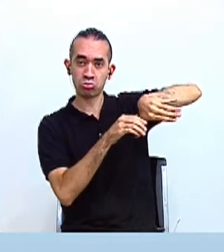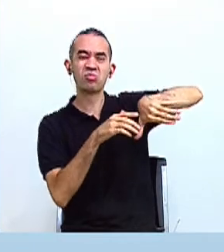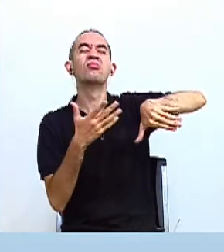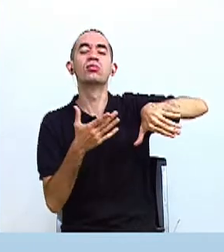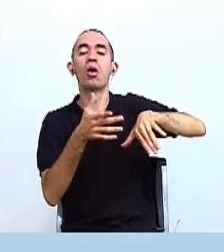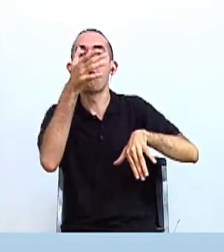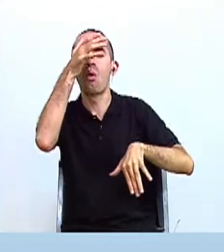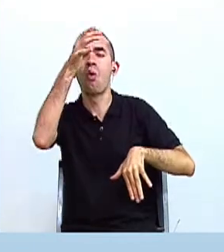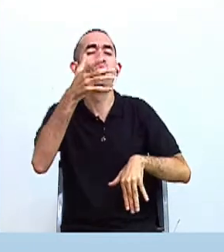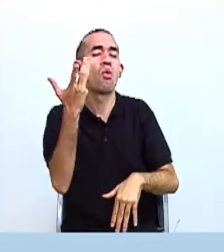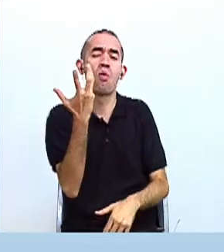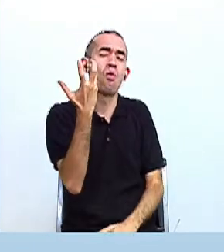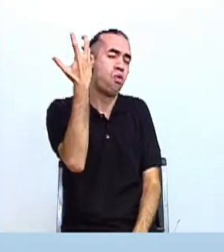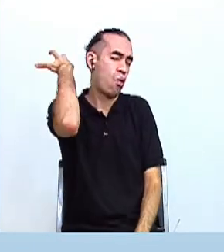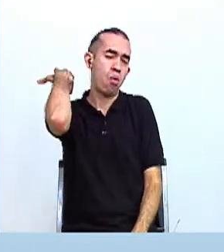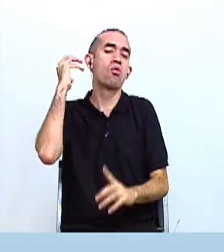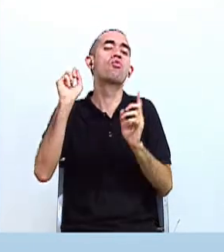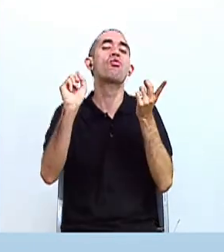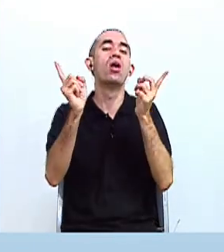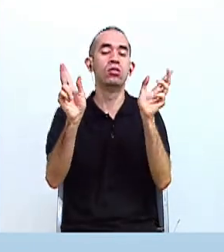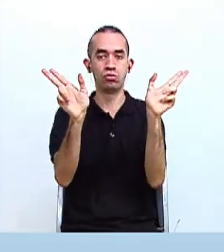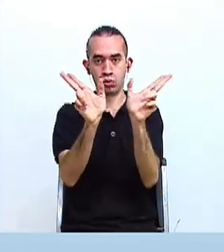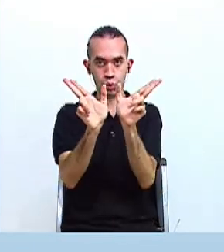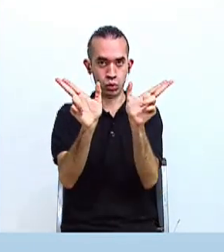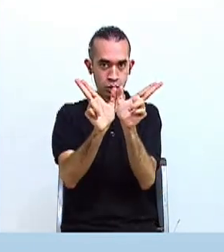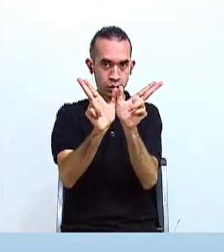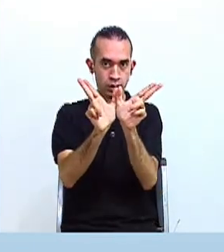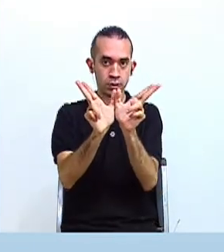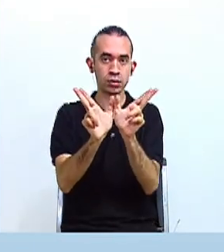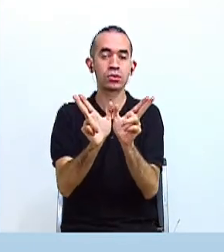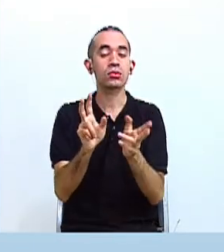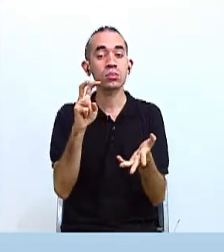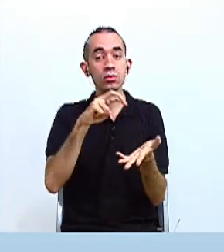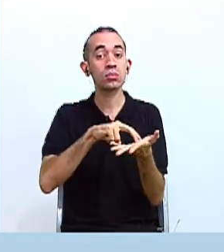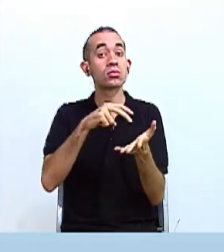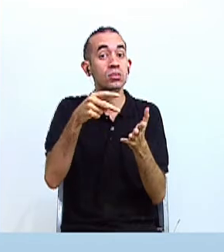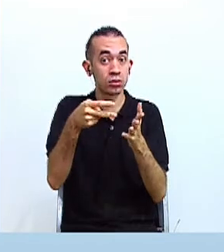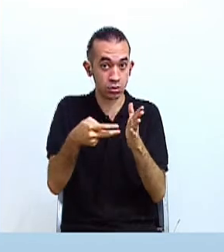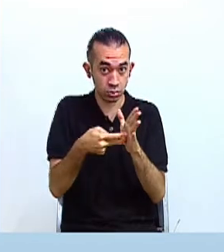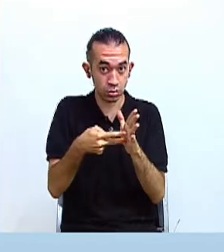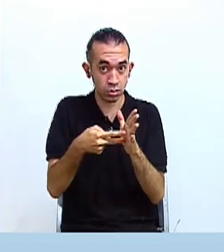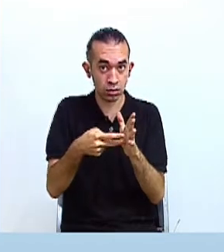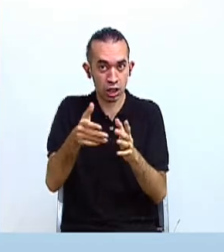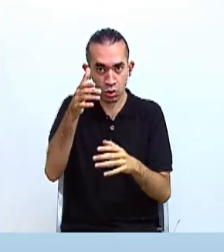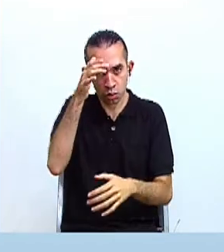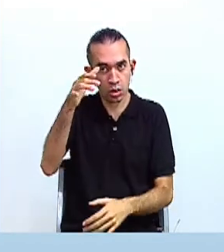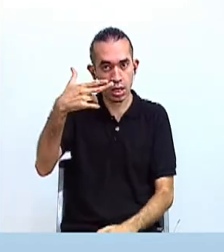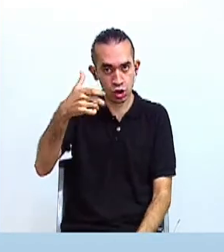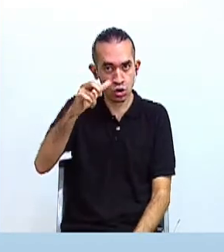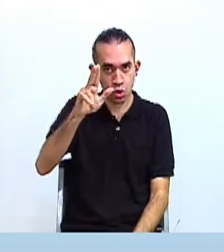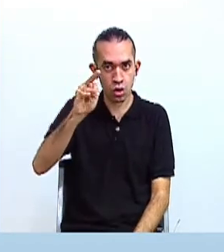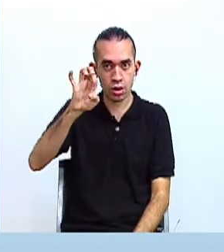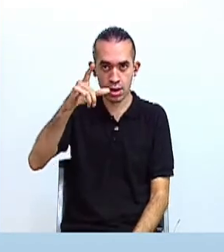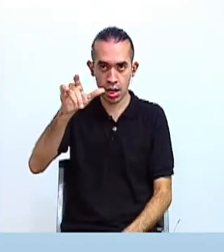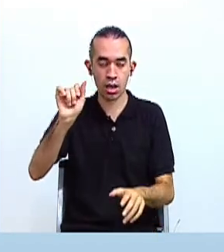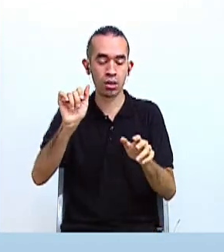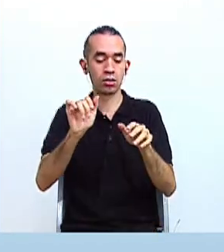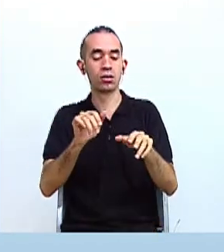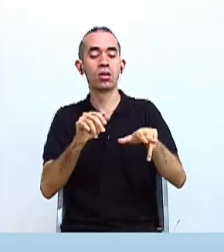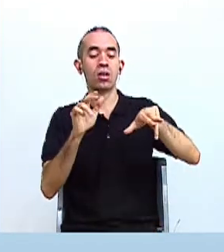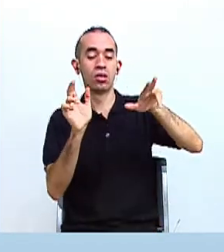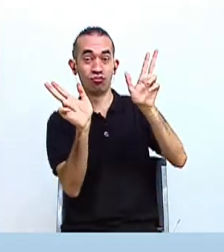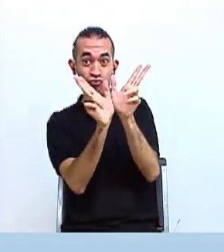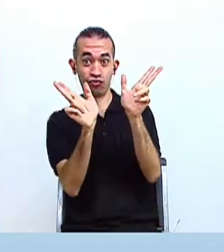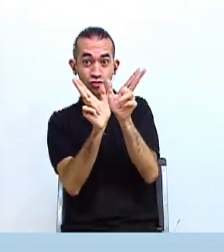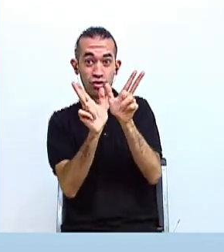la cultura más antigua, los chorotegas, y es precisamente esta cultura la que más recibe influencia del área mesoamericana.